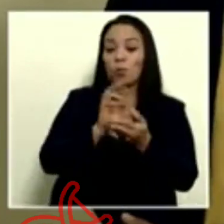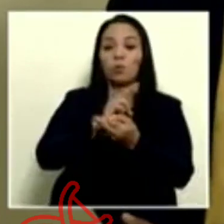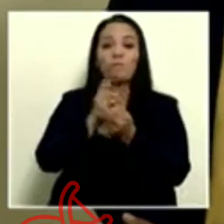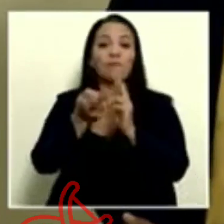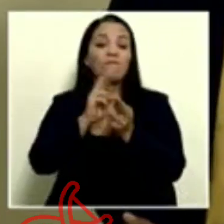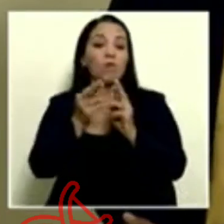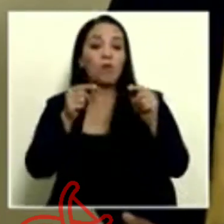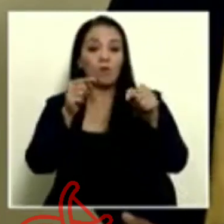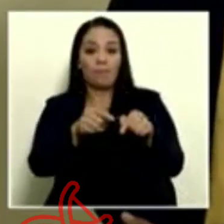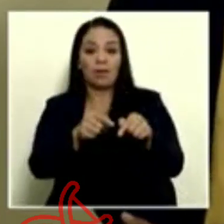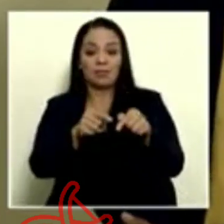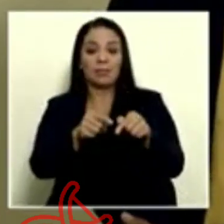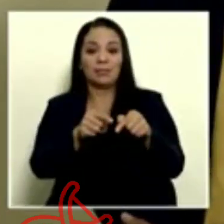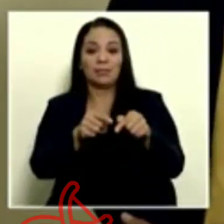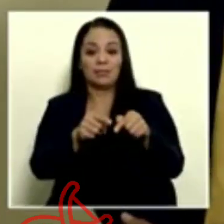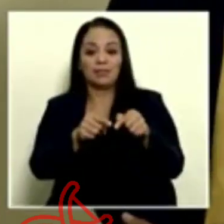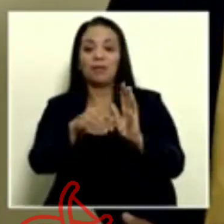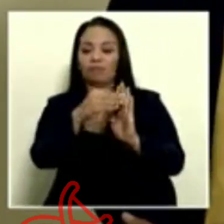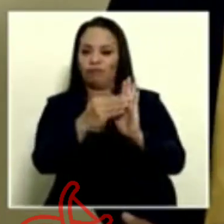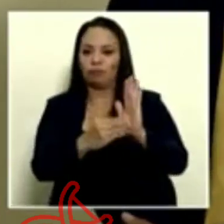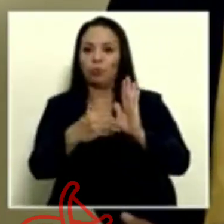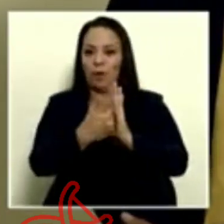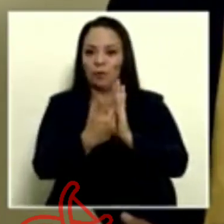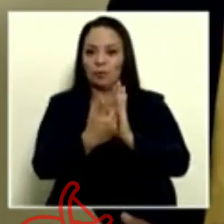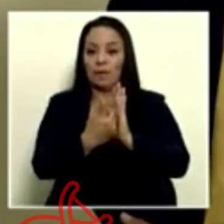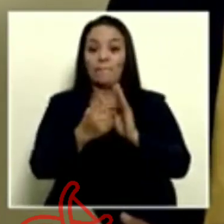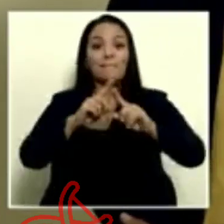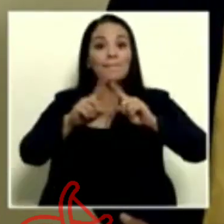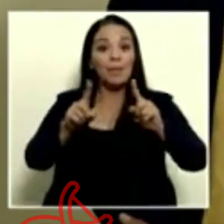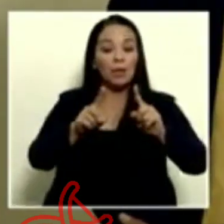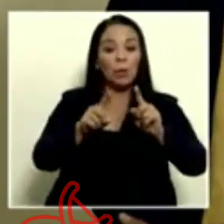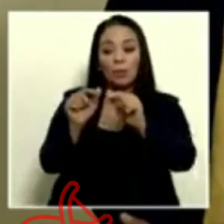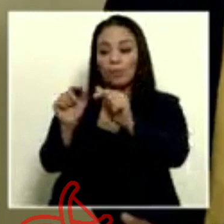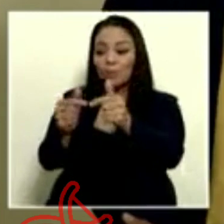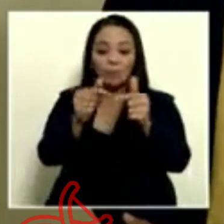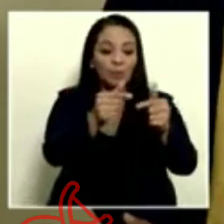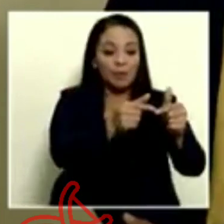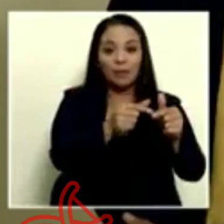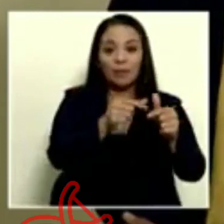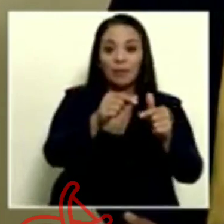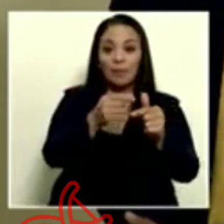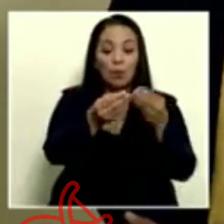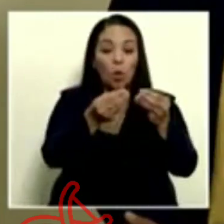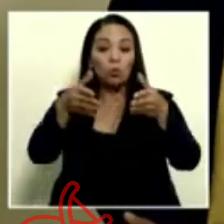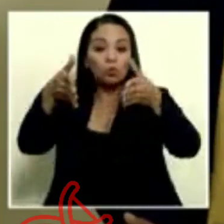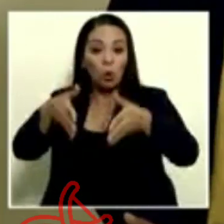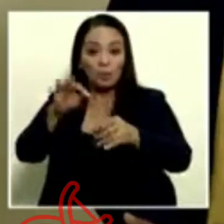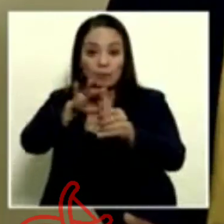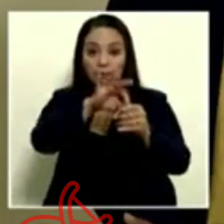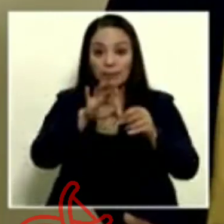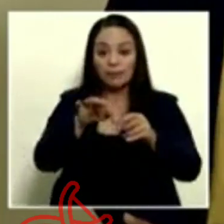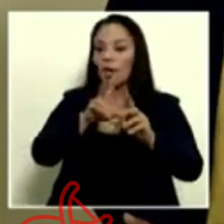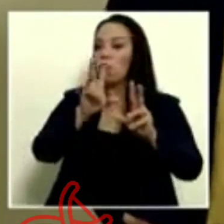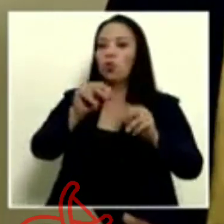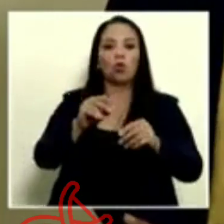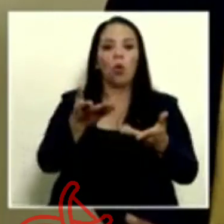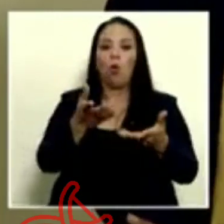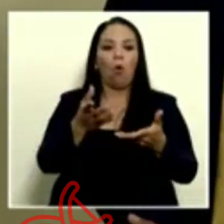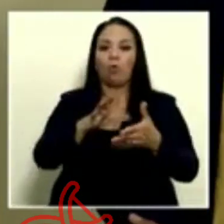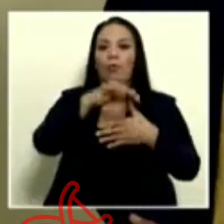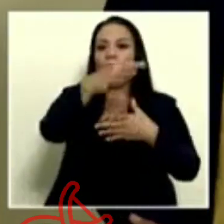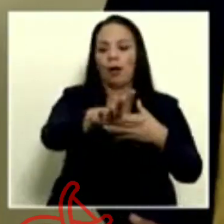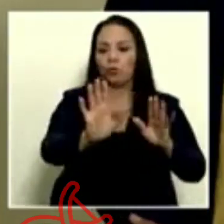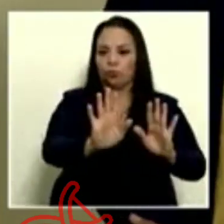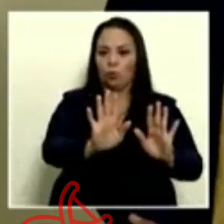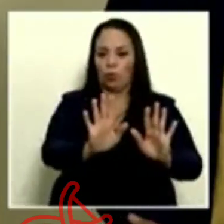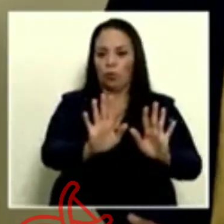pueden dejar abandonados a los productores agropecuarios, como diría mi abuelito al que se parte el